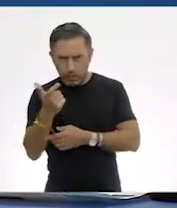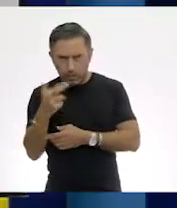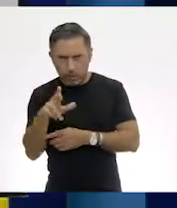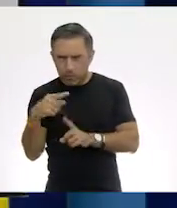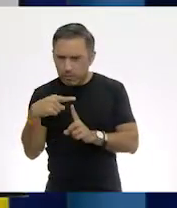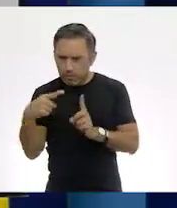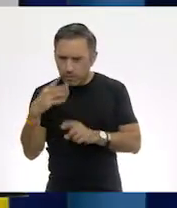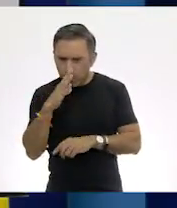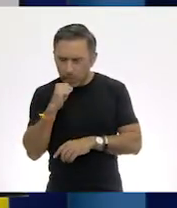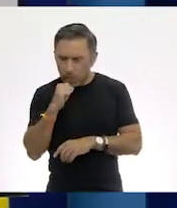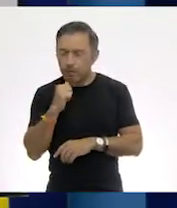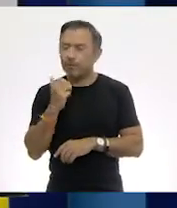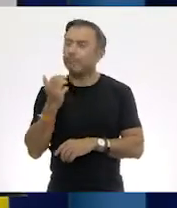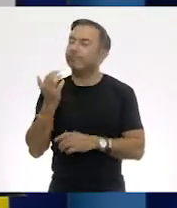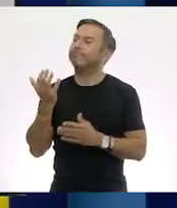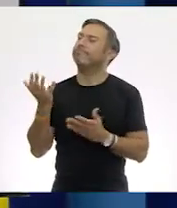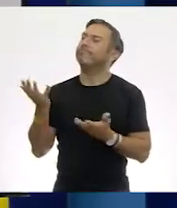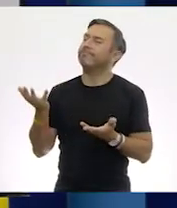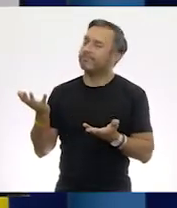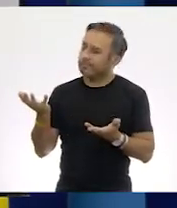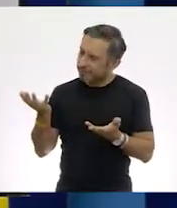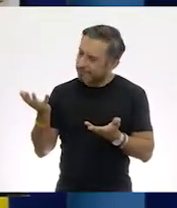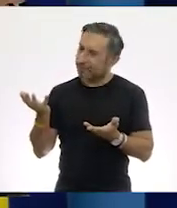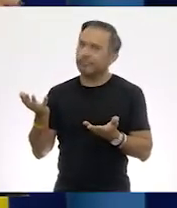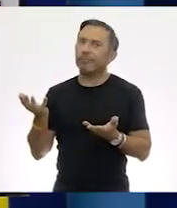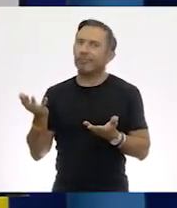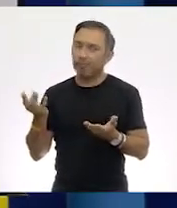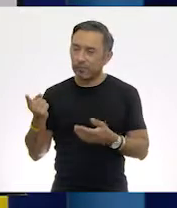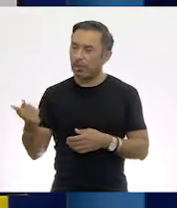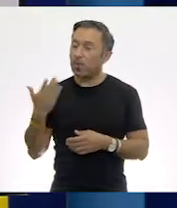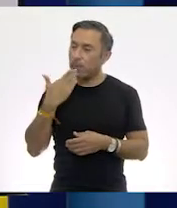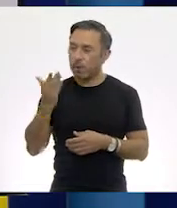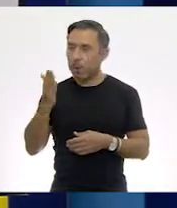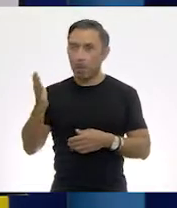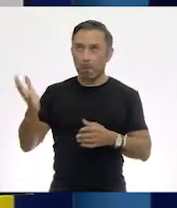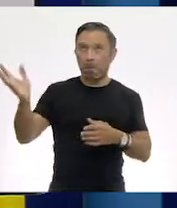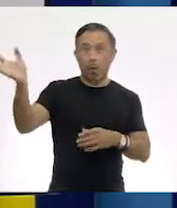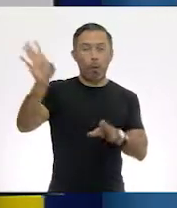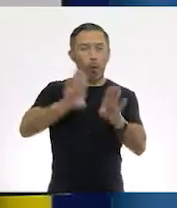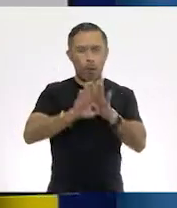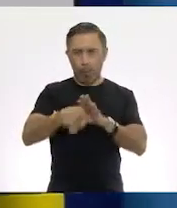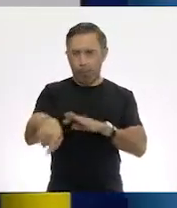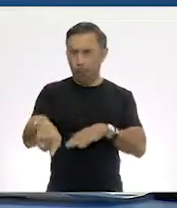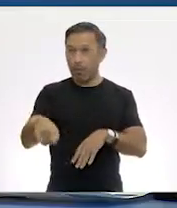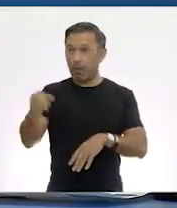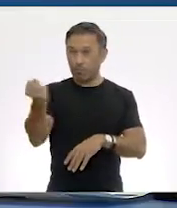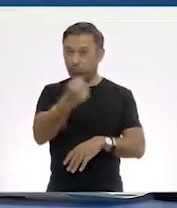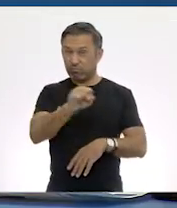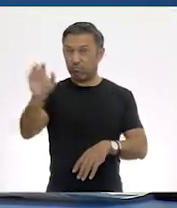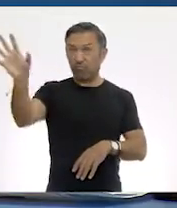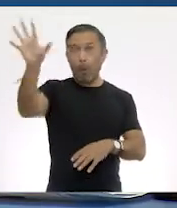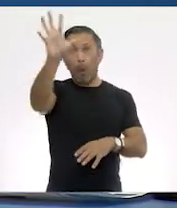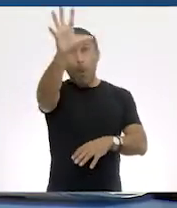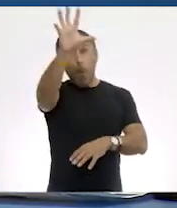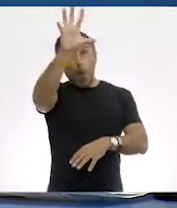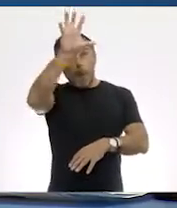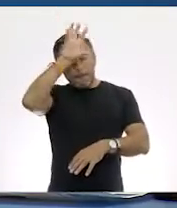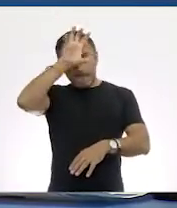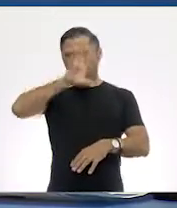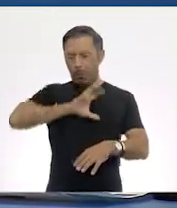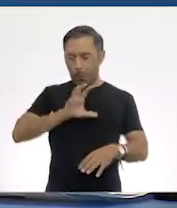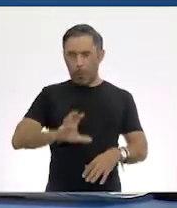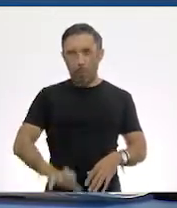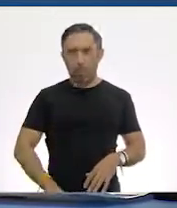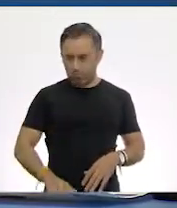¡Ah! Muy bien, bajado ese balón, Tom. ¿Cómo sería el procedimiento?